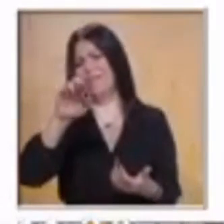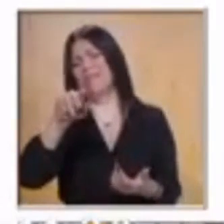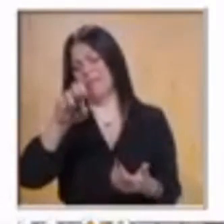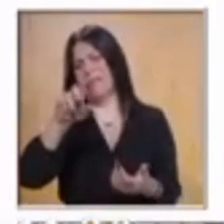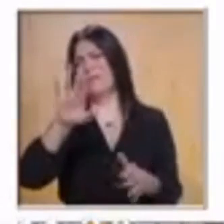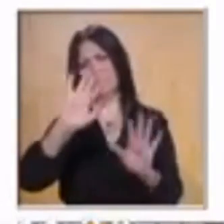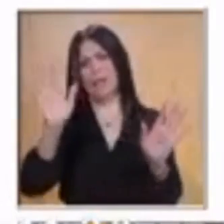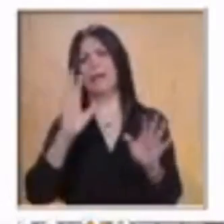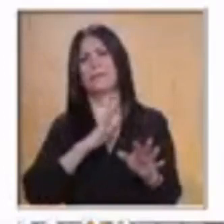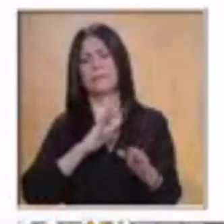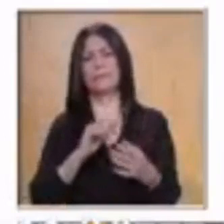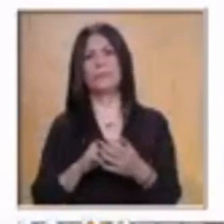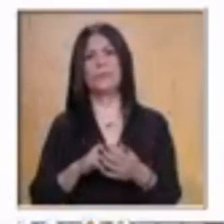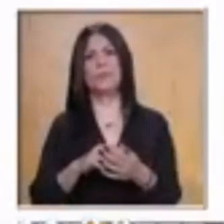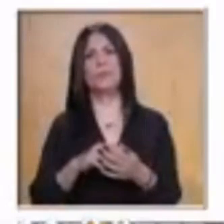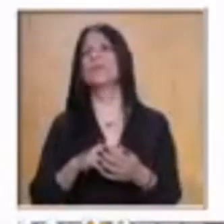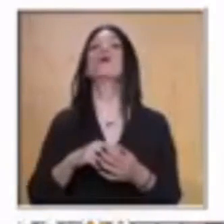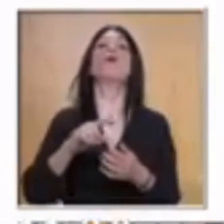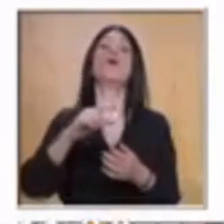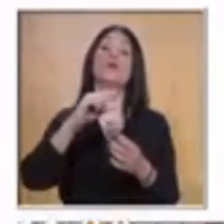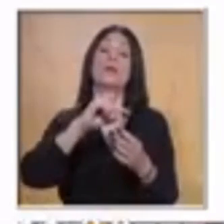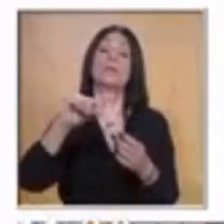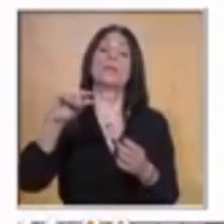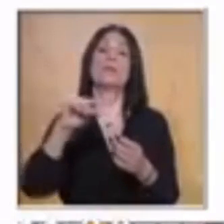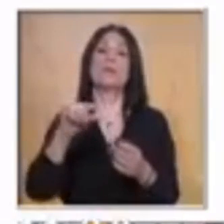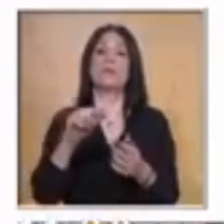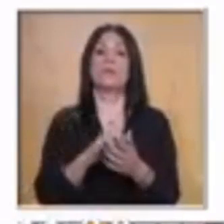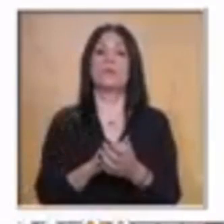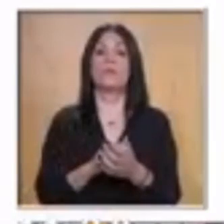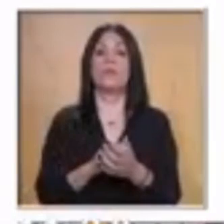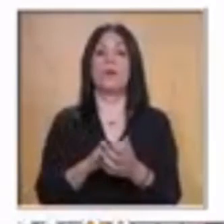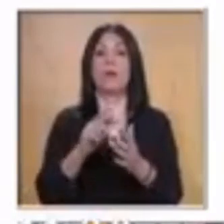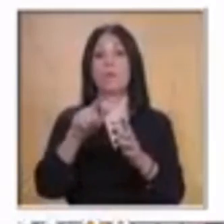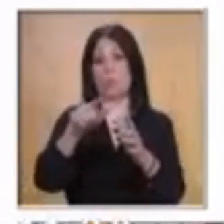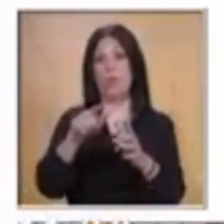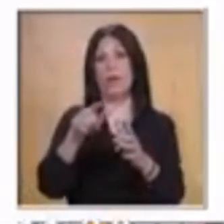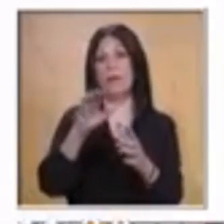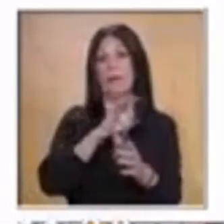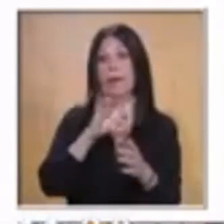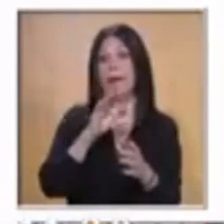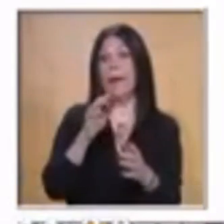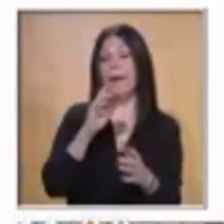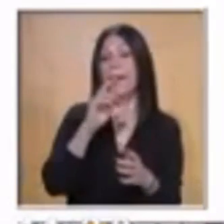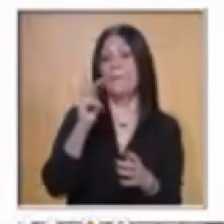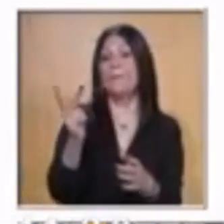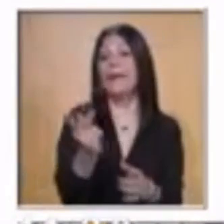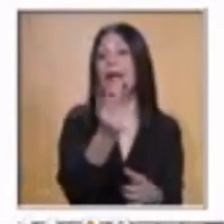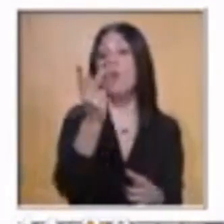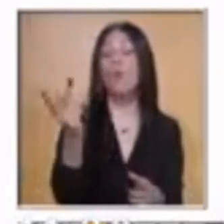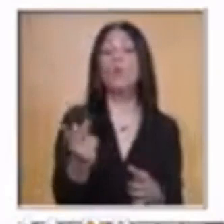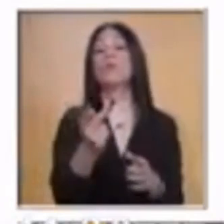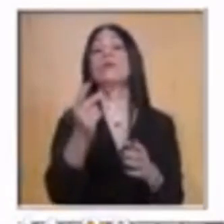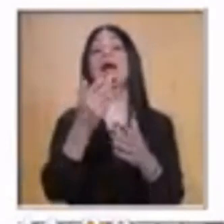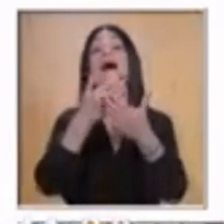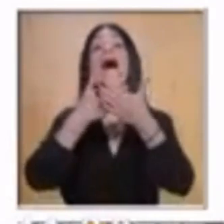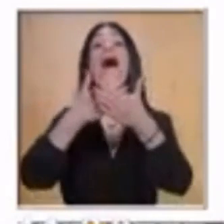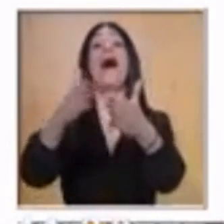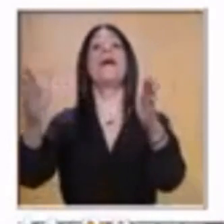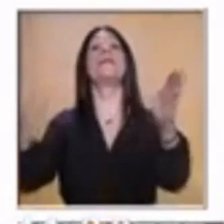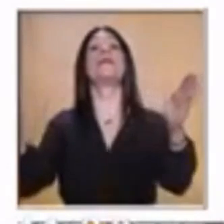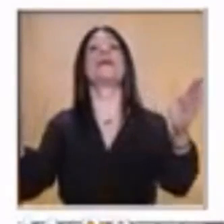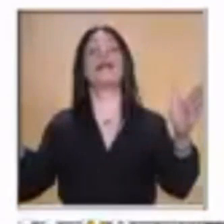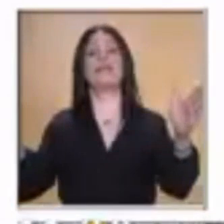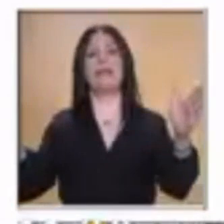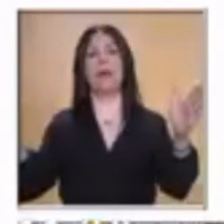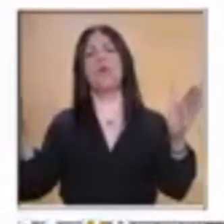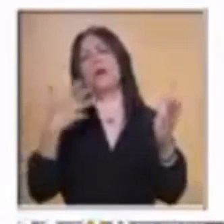pregunta donde se va a contestar de manera abierta. Porque todas las personas conocen otro título